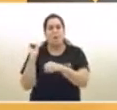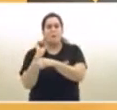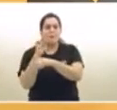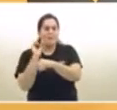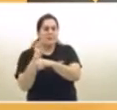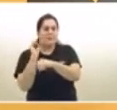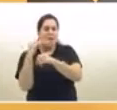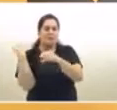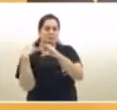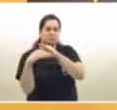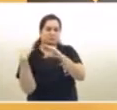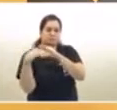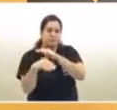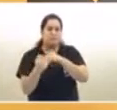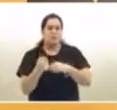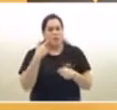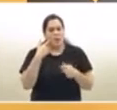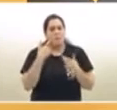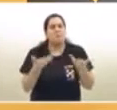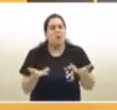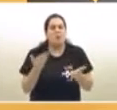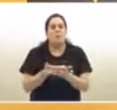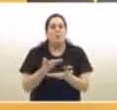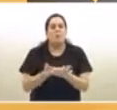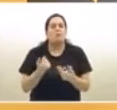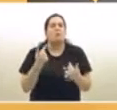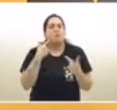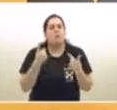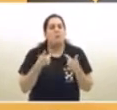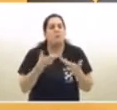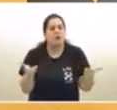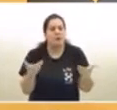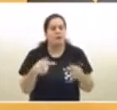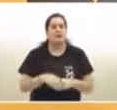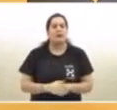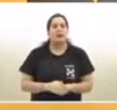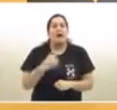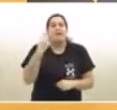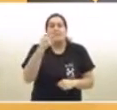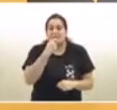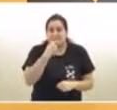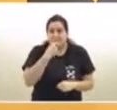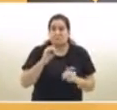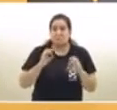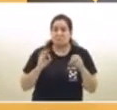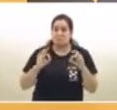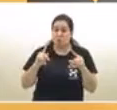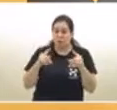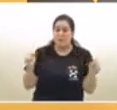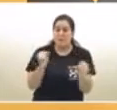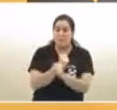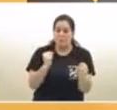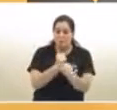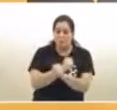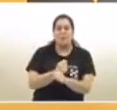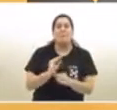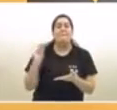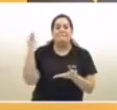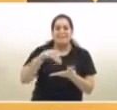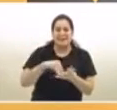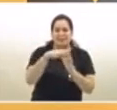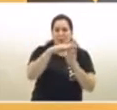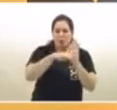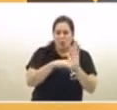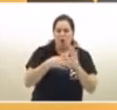mantienen la distancia que nosotros les pedimos. Además de eso, van a tener que seguir un protocolo muy estricto en